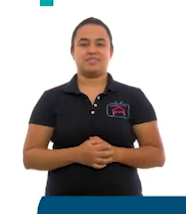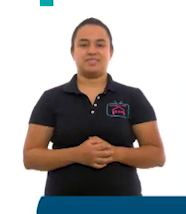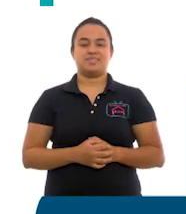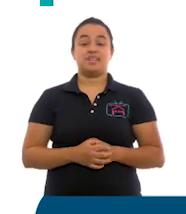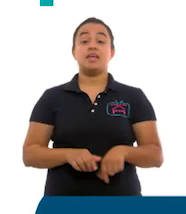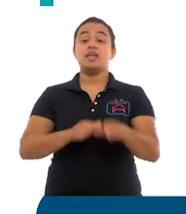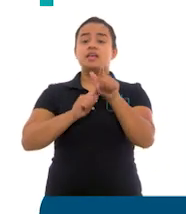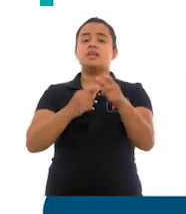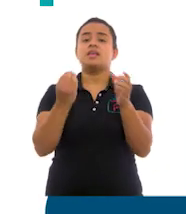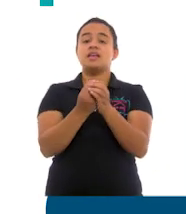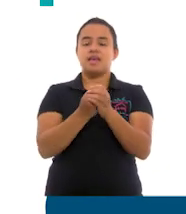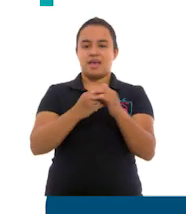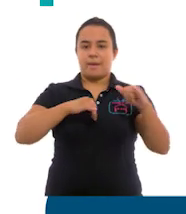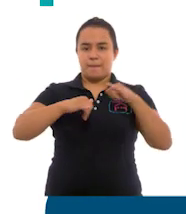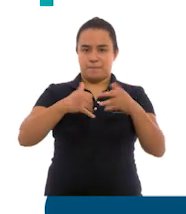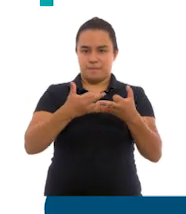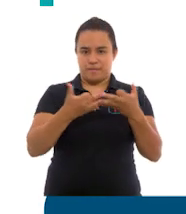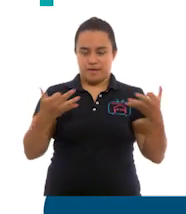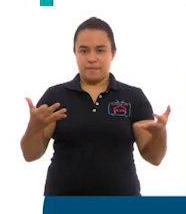A continuación, geografía.